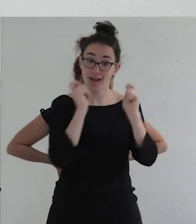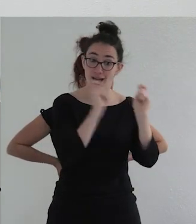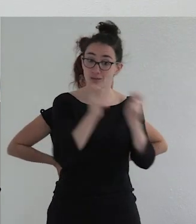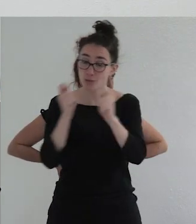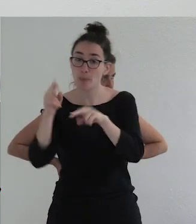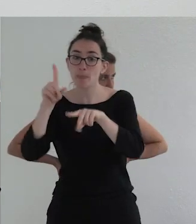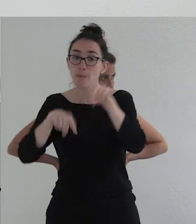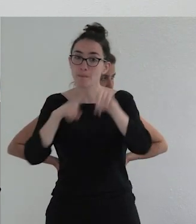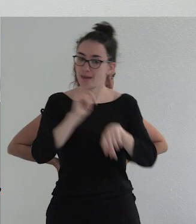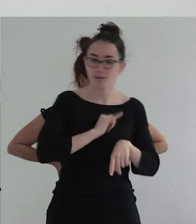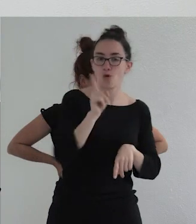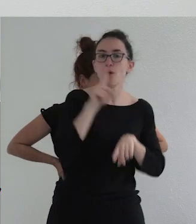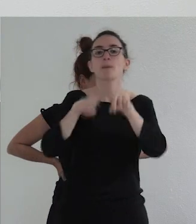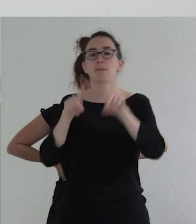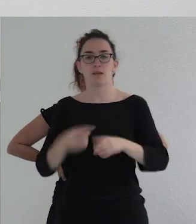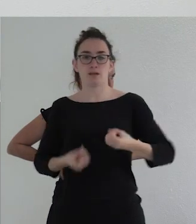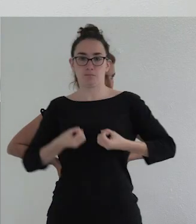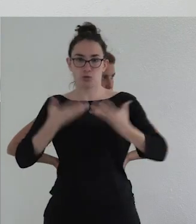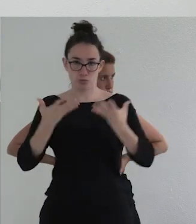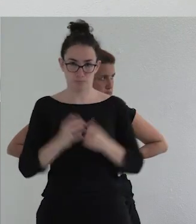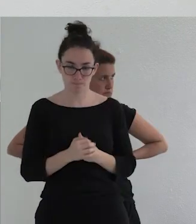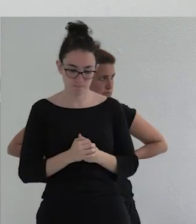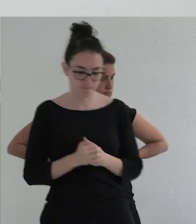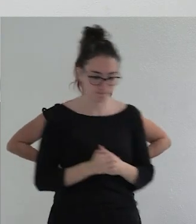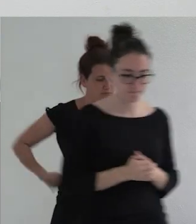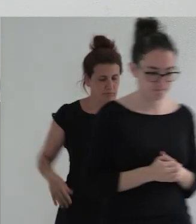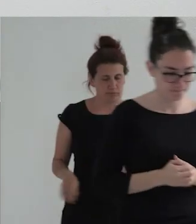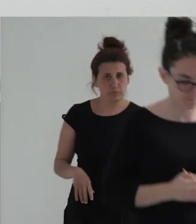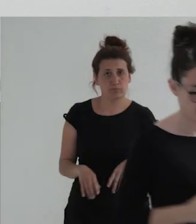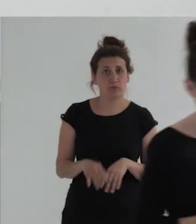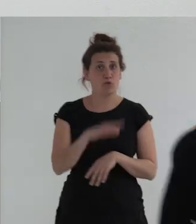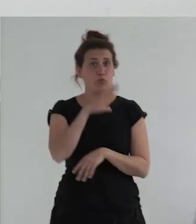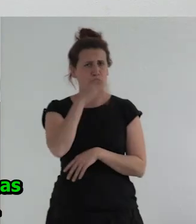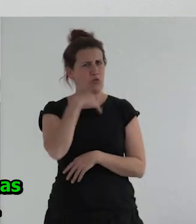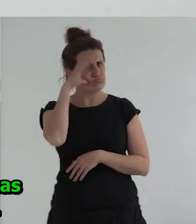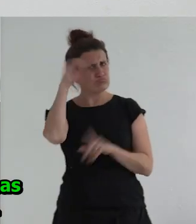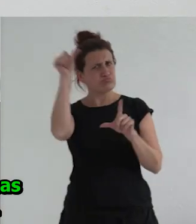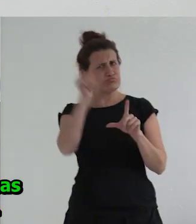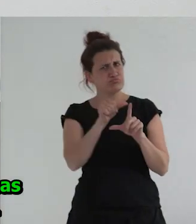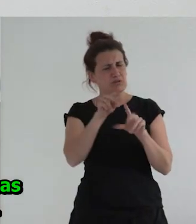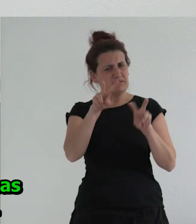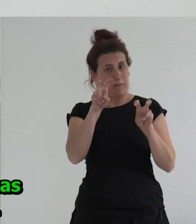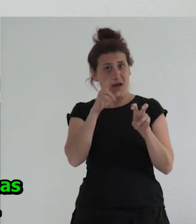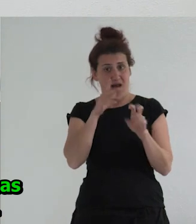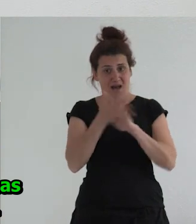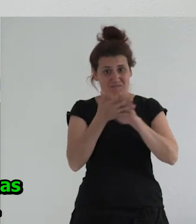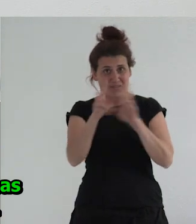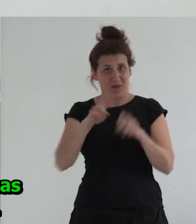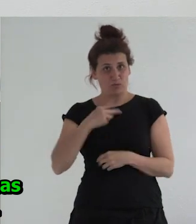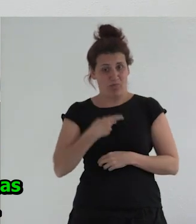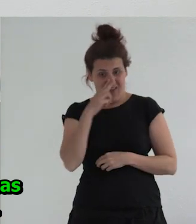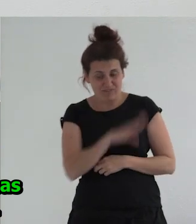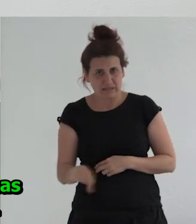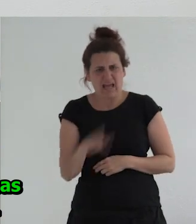en base a la identidad sino en base a la expresión ¿por qué? porque he escuchado distintos relatos que hablan de transexualidad infantil en personas que